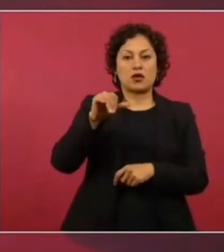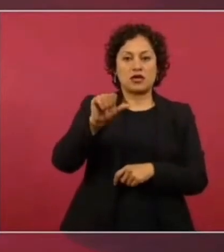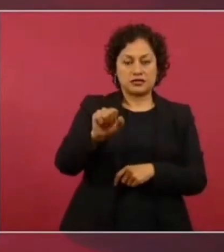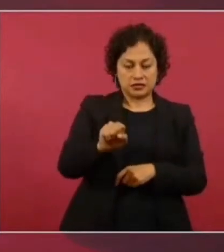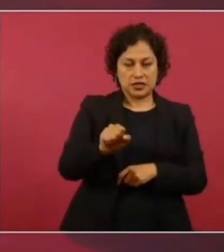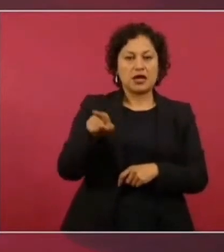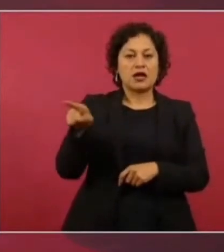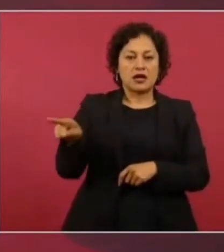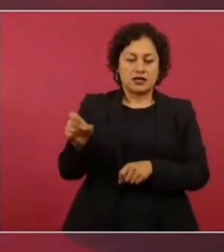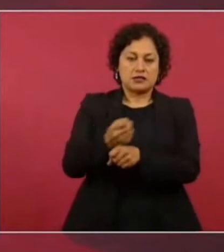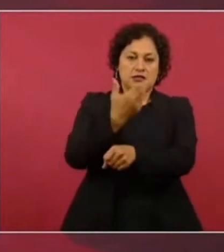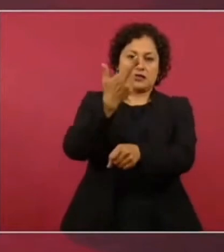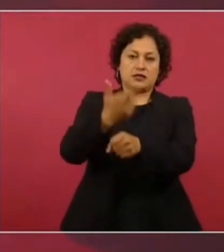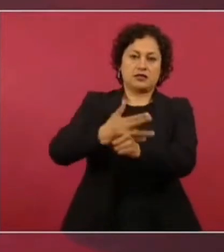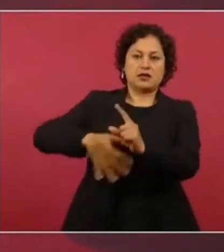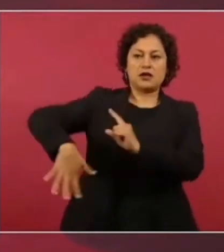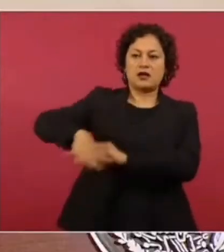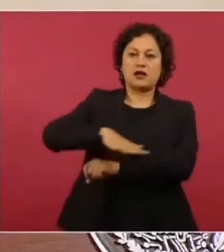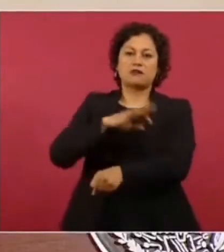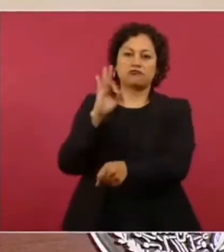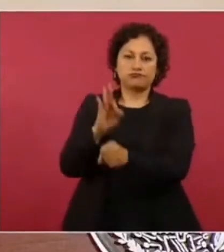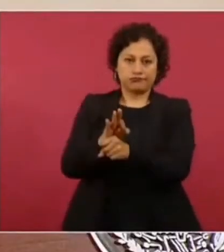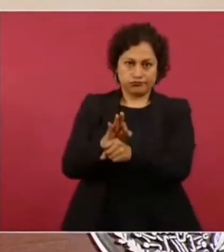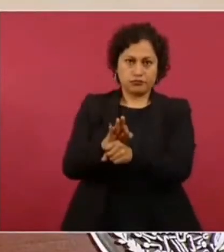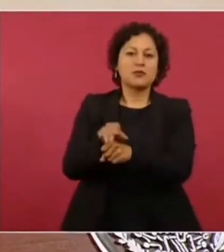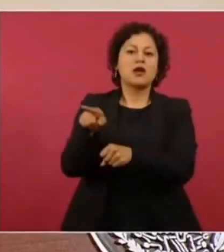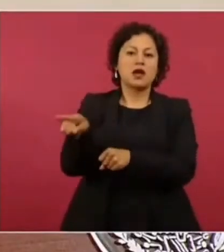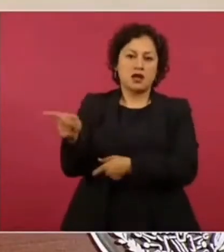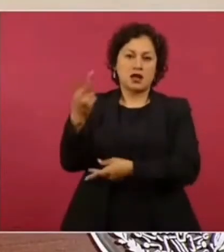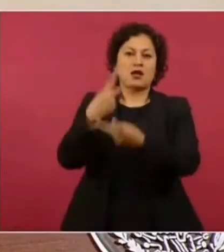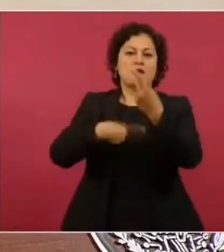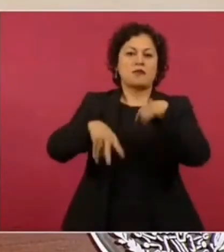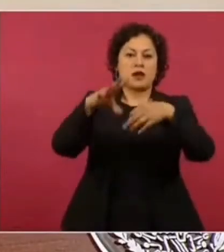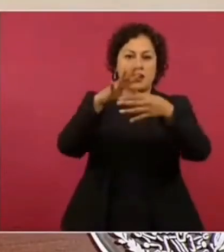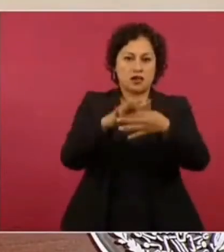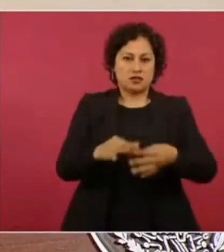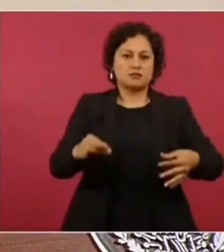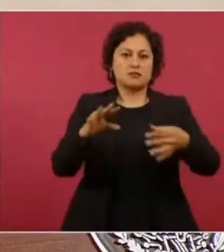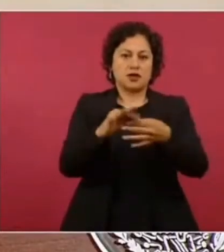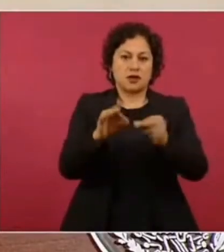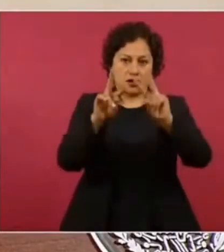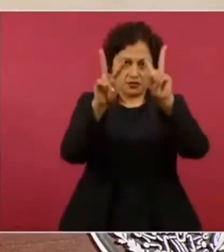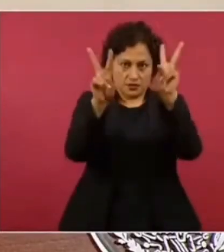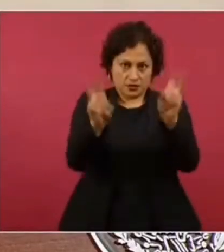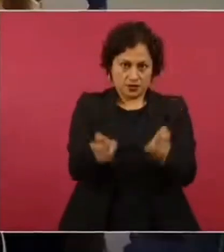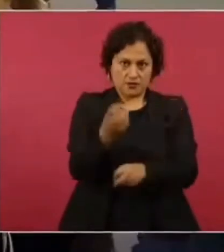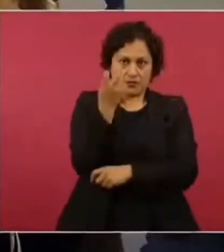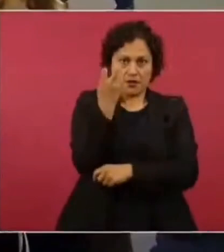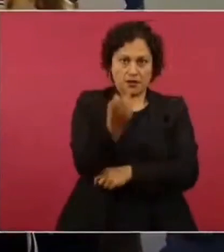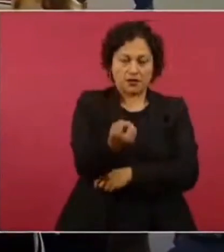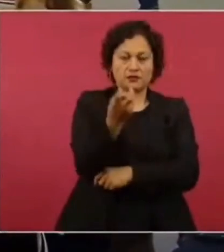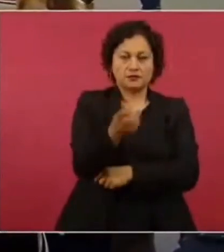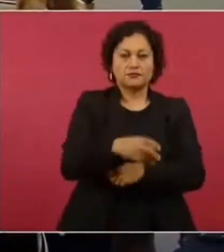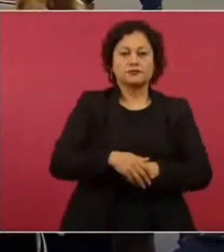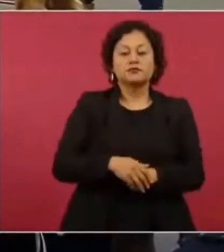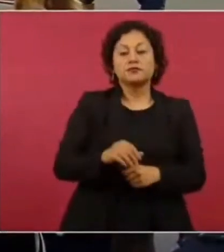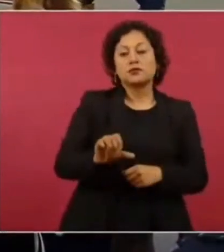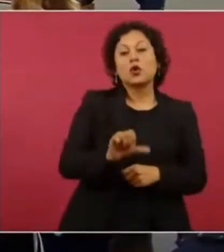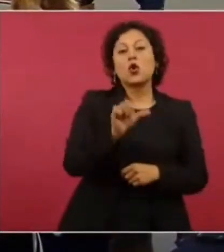ella puede exponerles sobre eso. Y los grupos que ya se tienen,